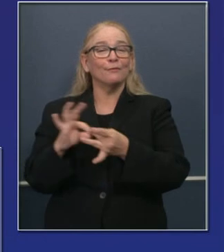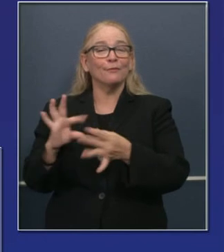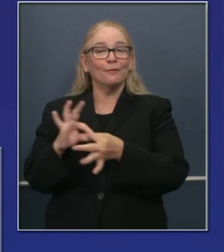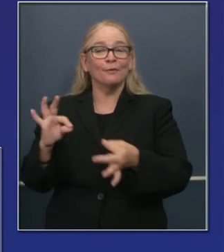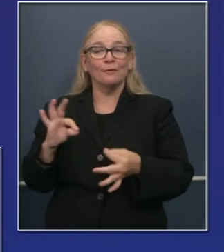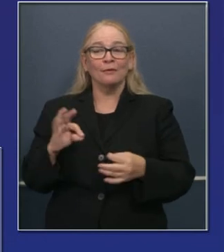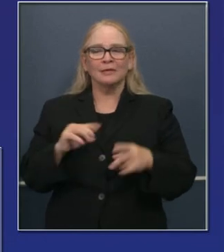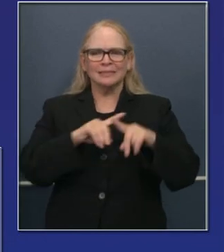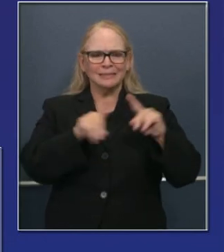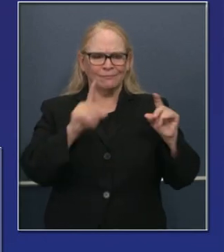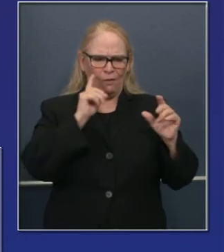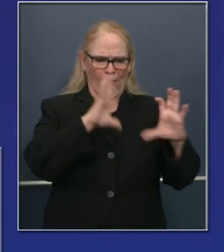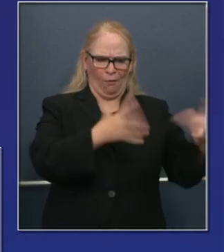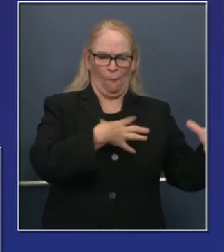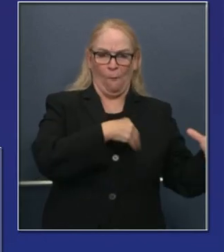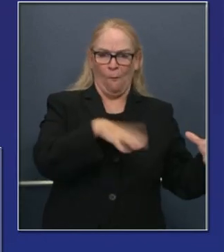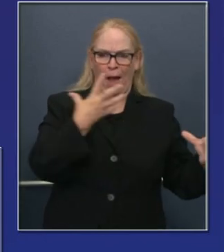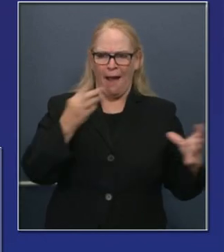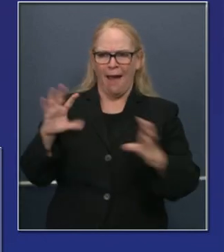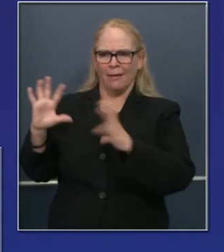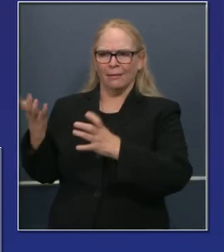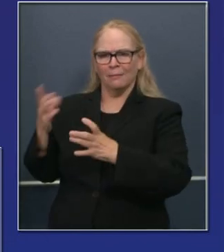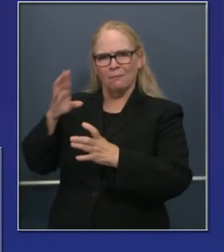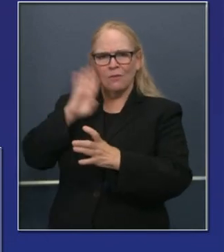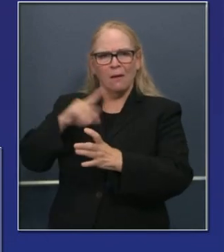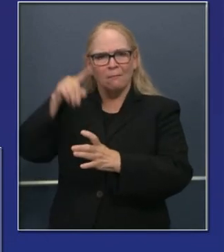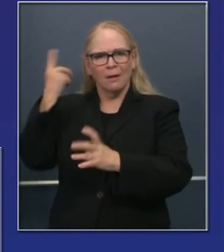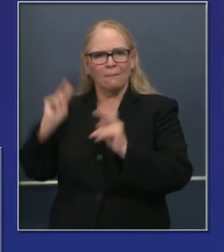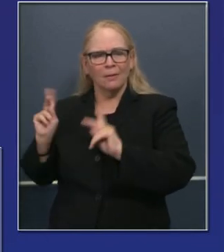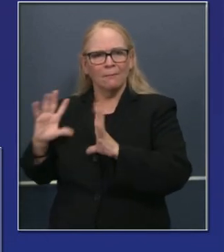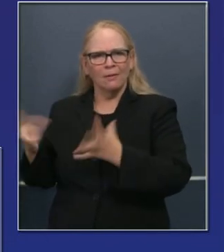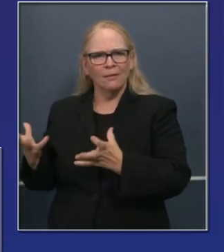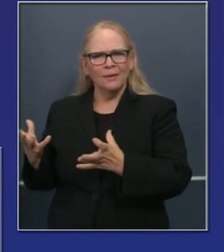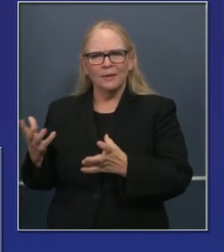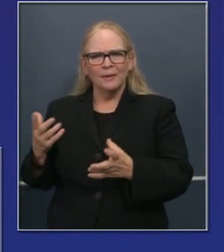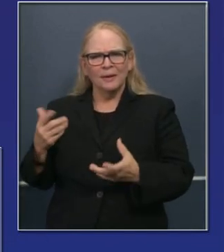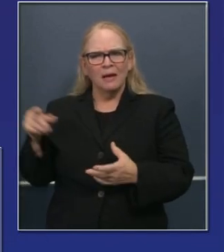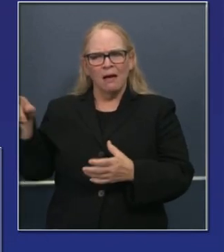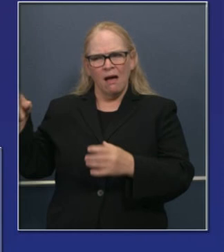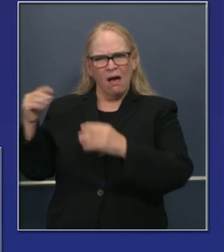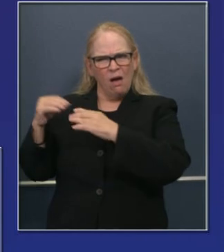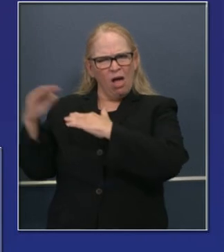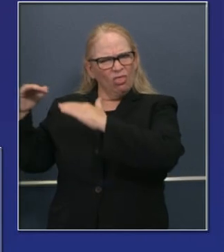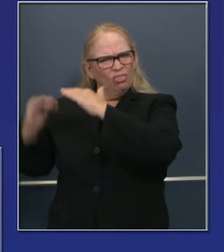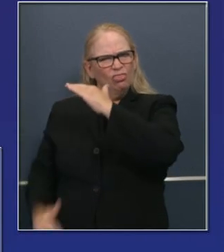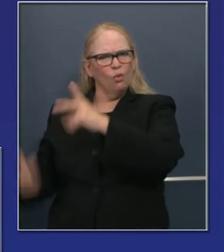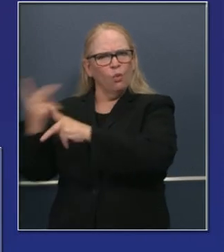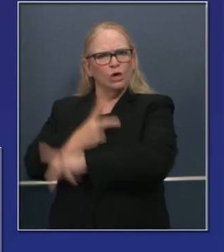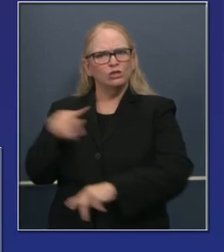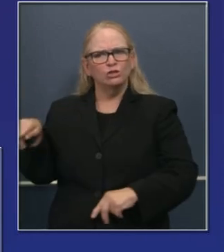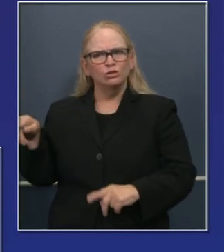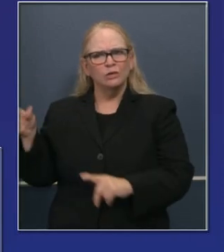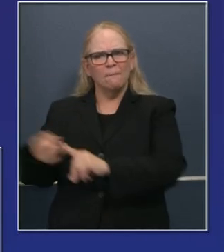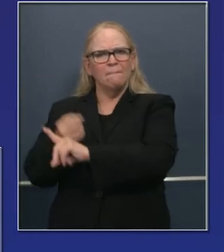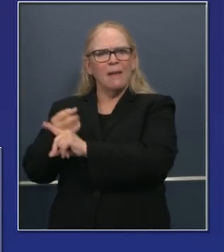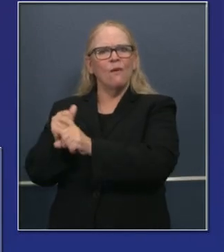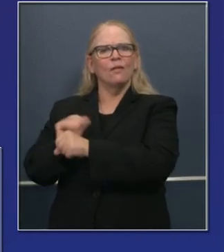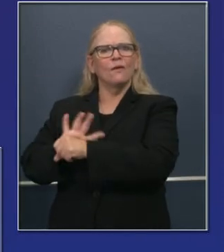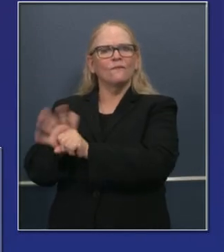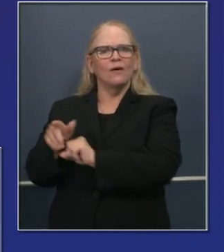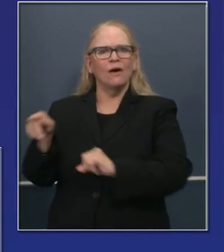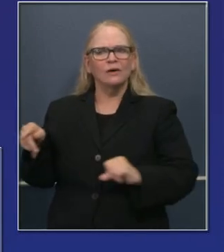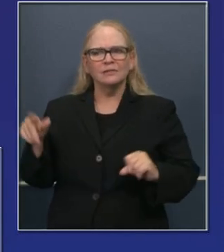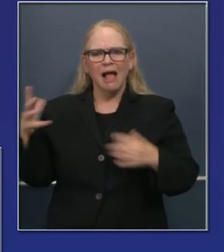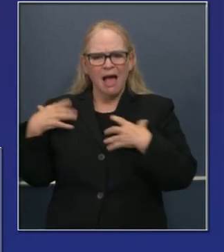cuestiones raciales y étnicas en relación a salubridad en general. Es parte de lo que hace que